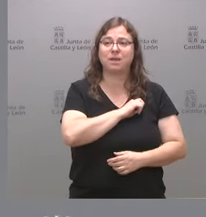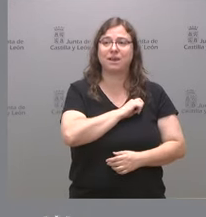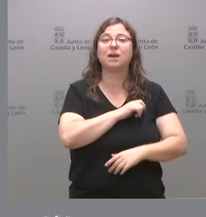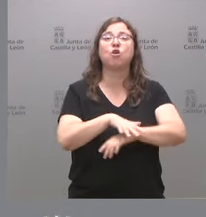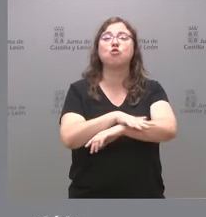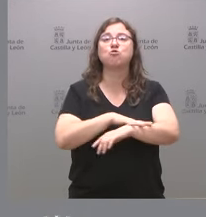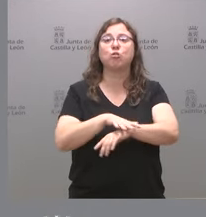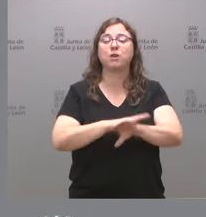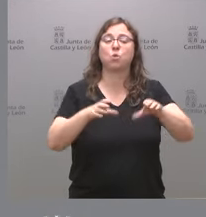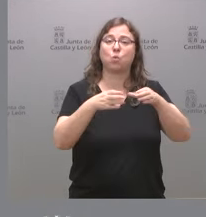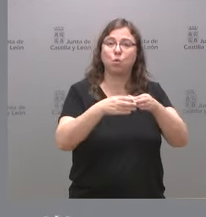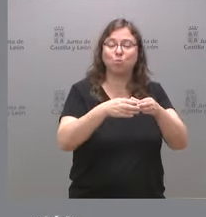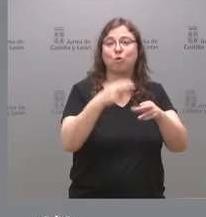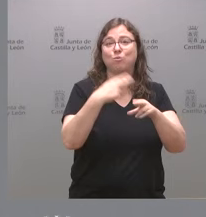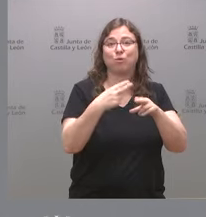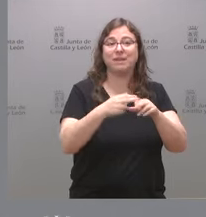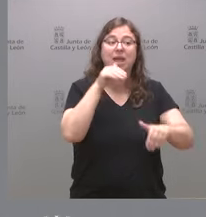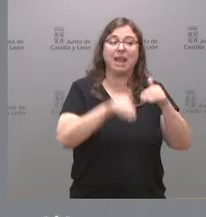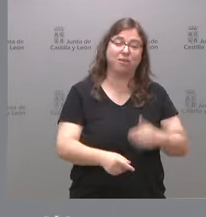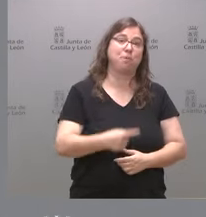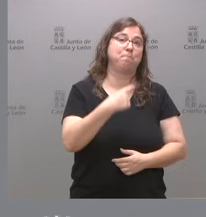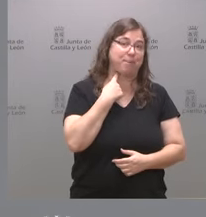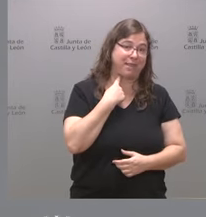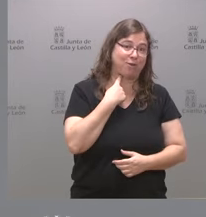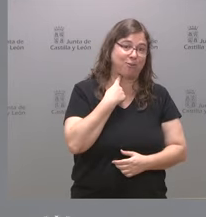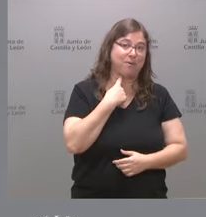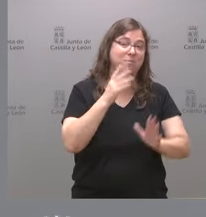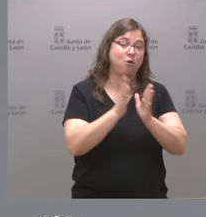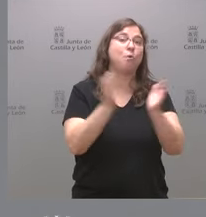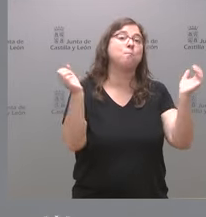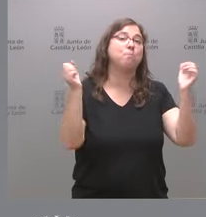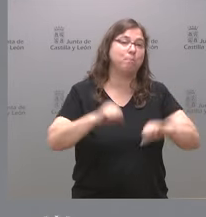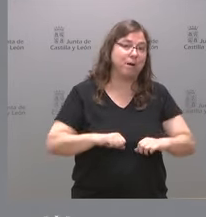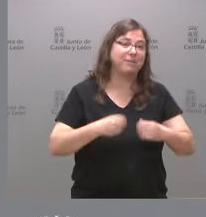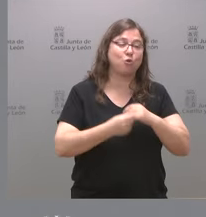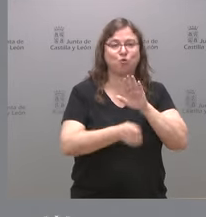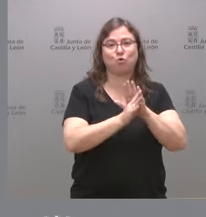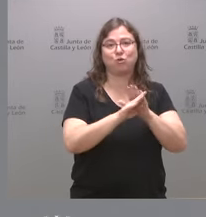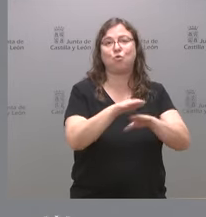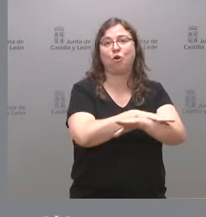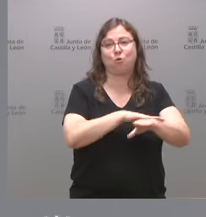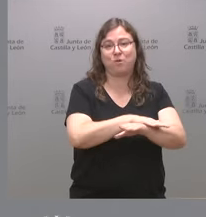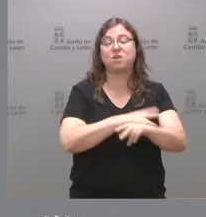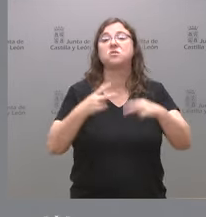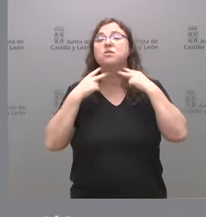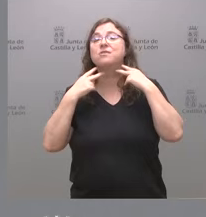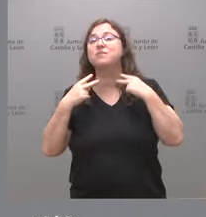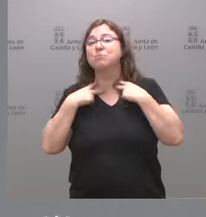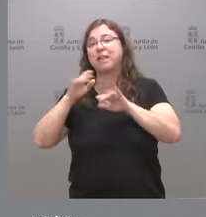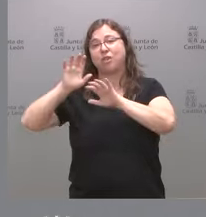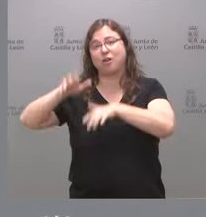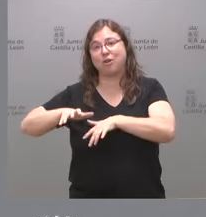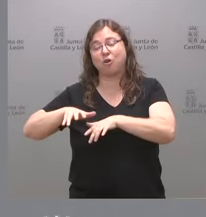gobernado por un partido político que perdieron las elecciones pero tiene un pacto para seguir en el gobierno y la diputación de León